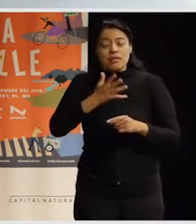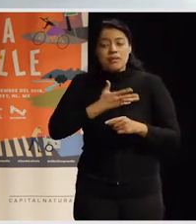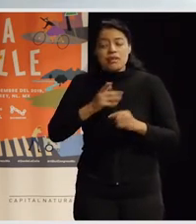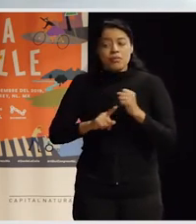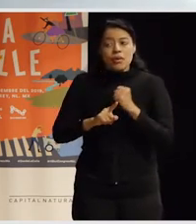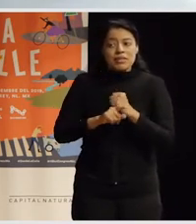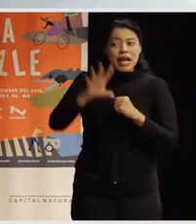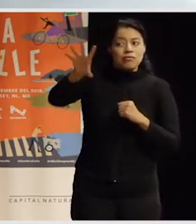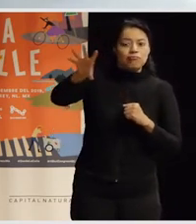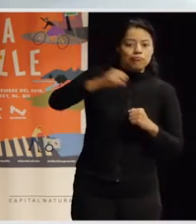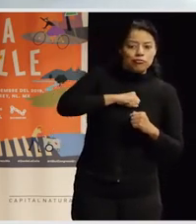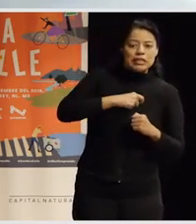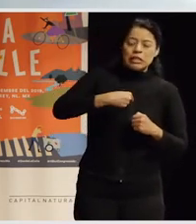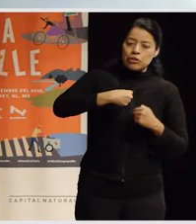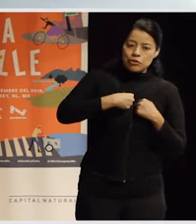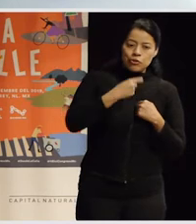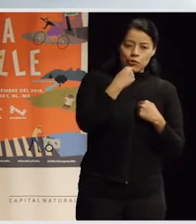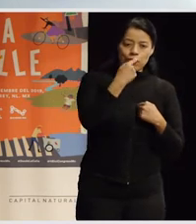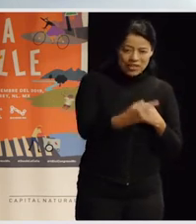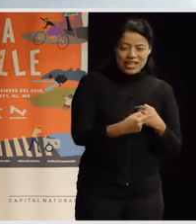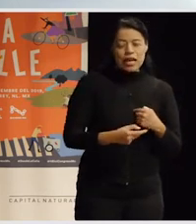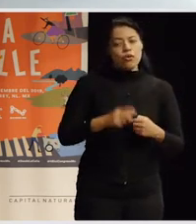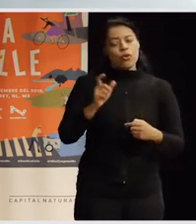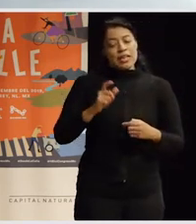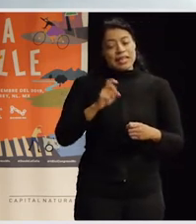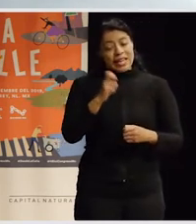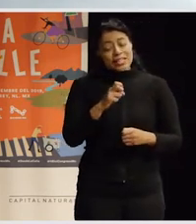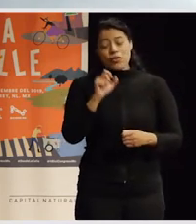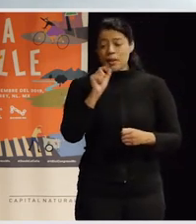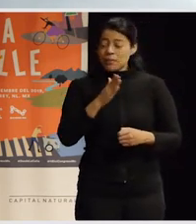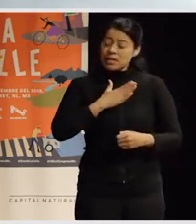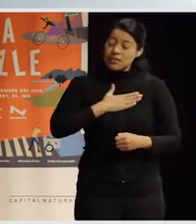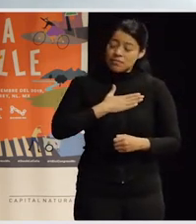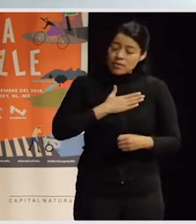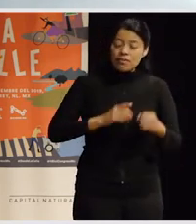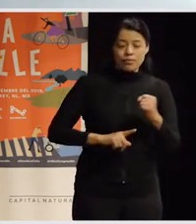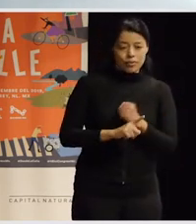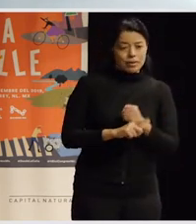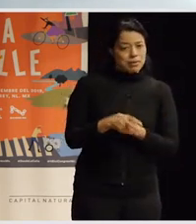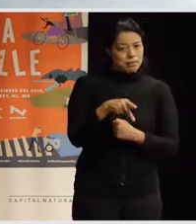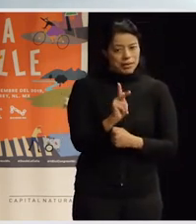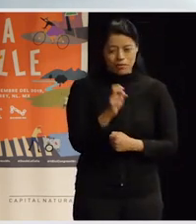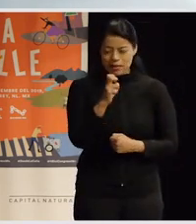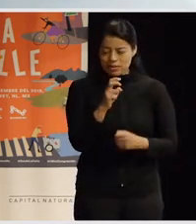espacio me están permitiendo que yo diga también cuáles son mis problemas, que obviamente no es ese, ¿no? Entonces, también